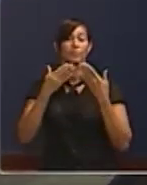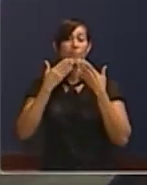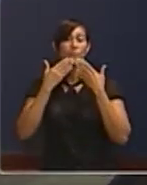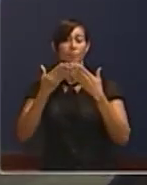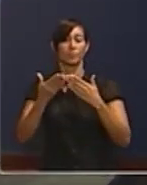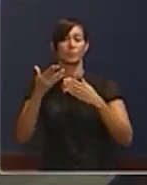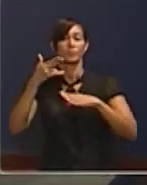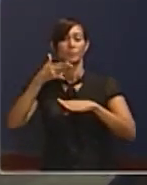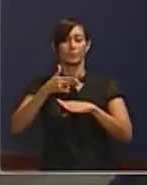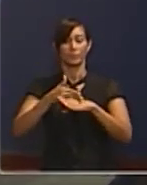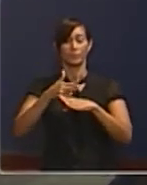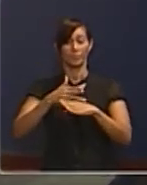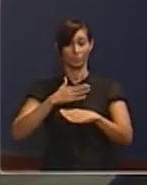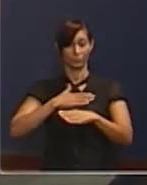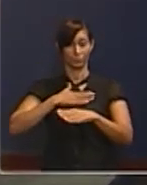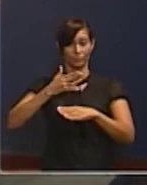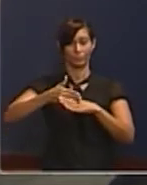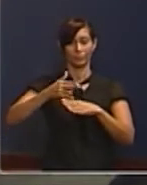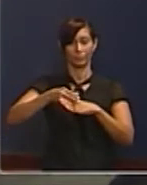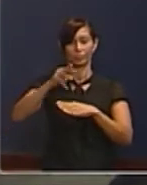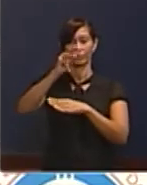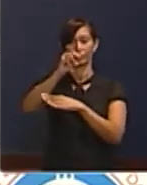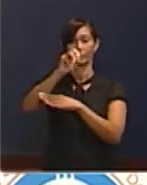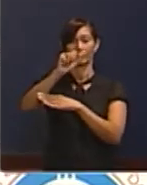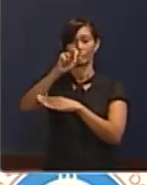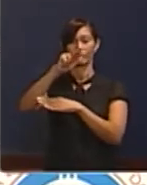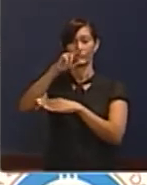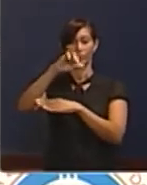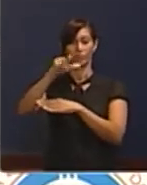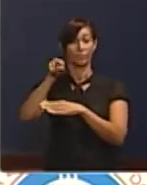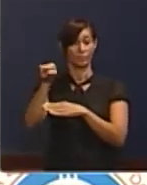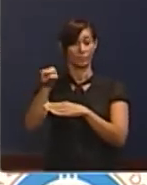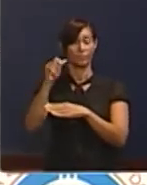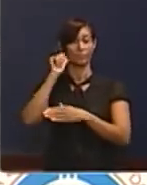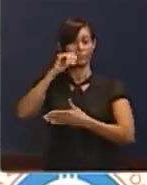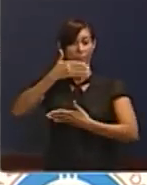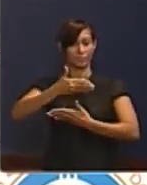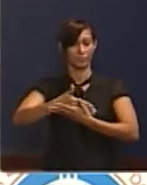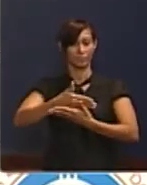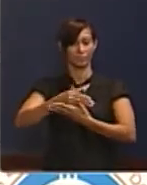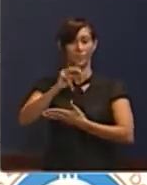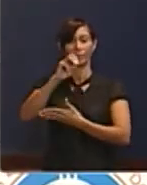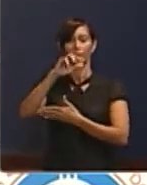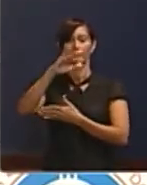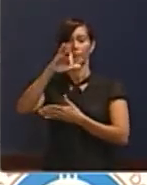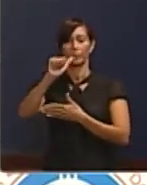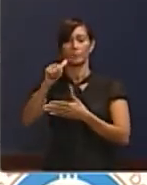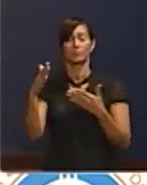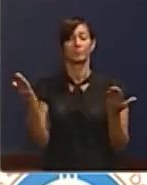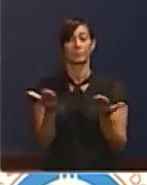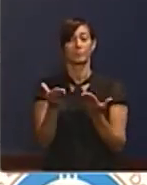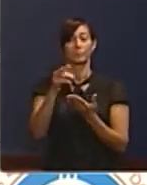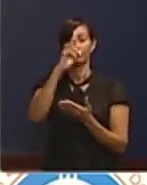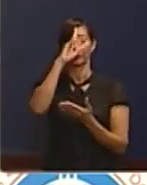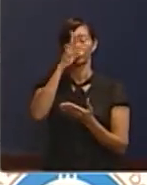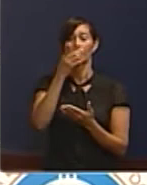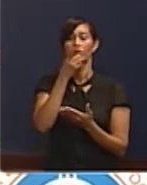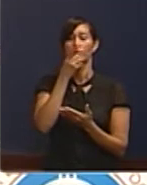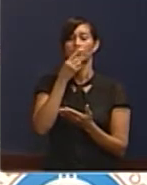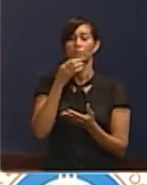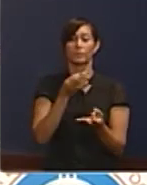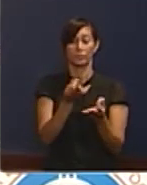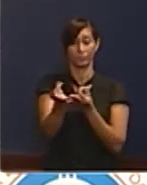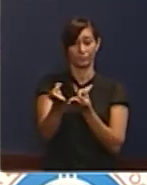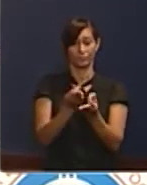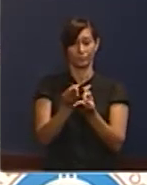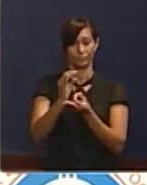tardes. Mi nombre es Mauricio Zacarías, mi hija María José Zacarías. Estamos aquí en Dominicana, tal como decía el